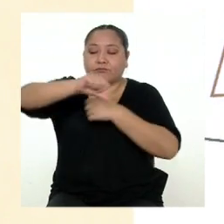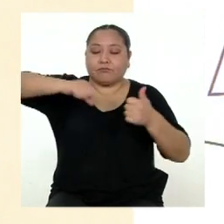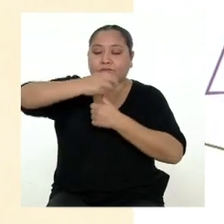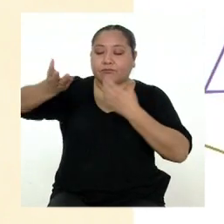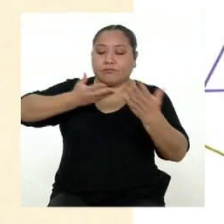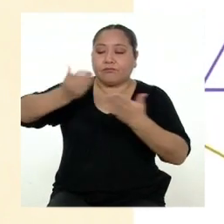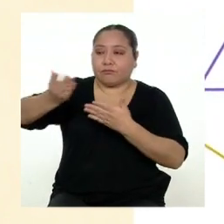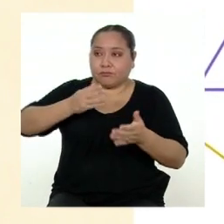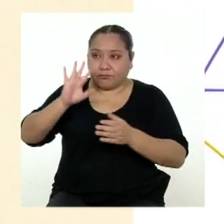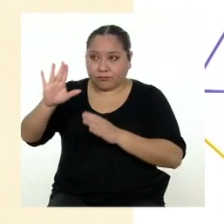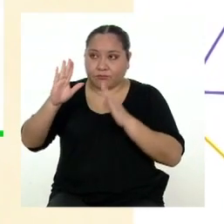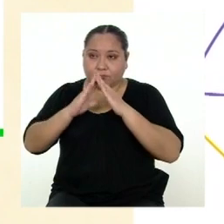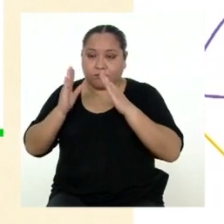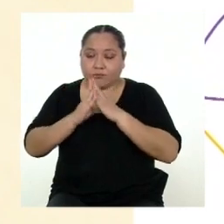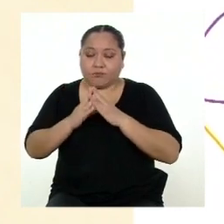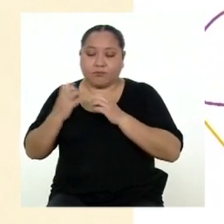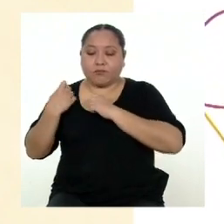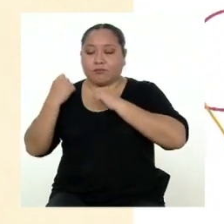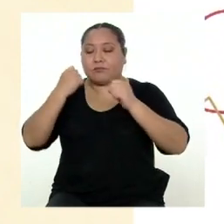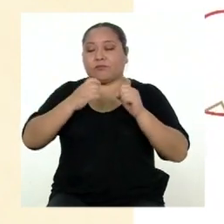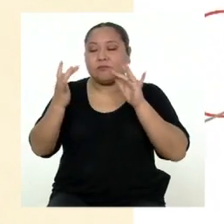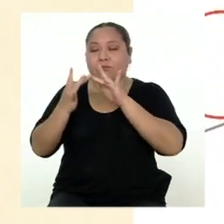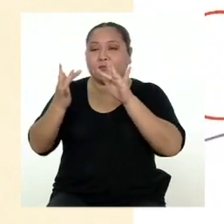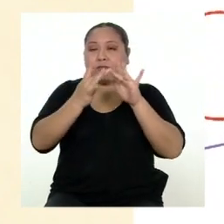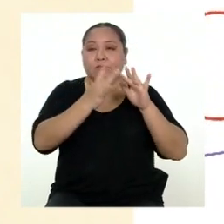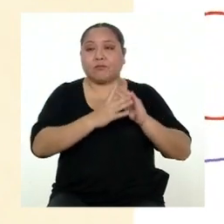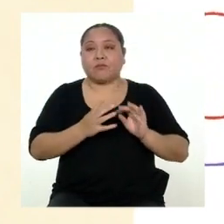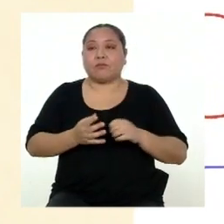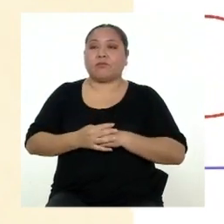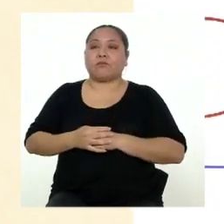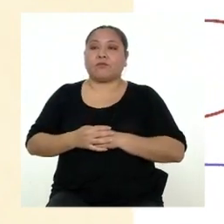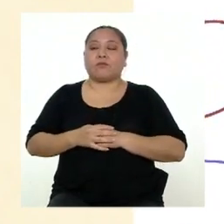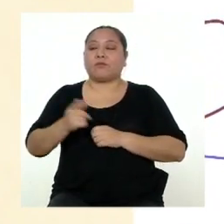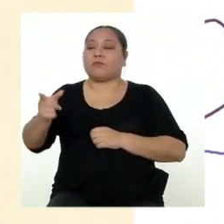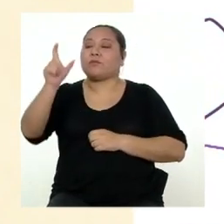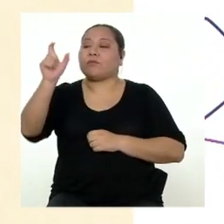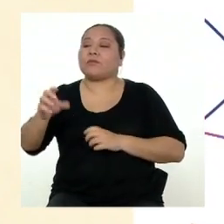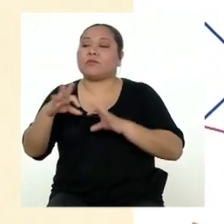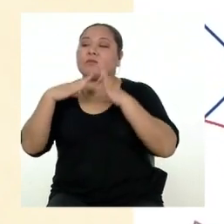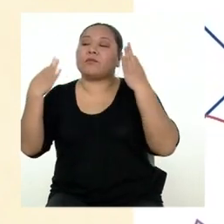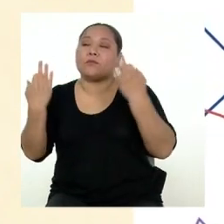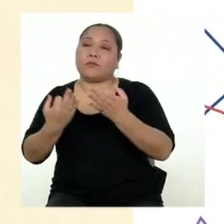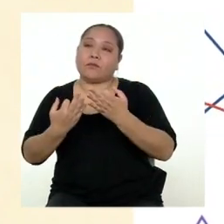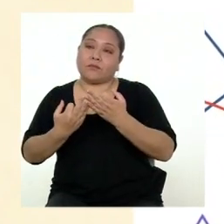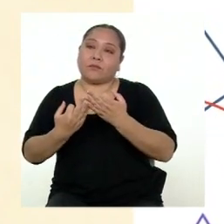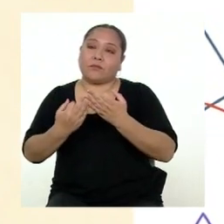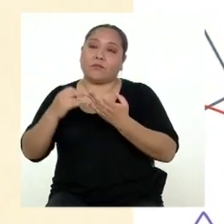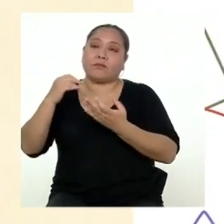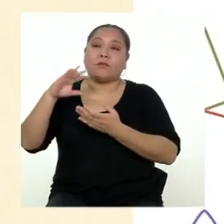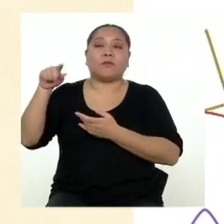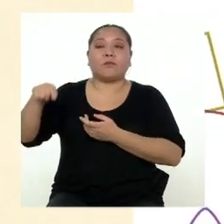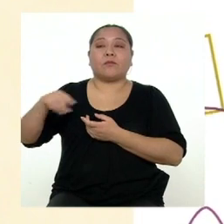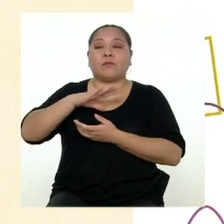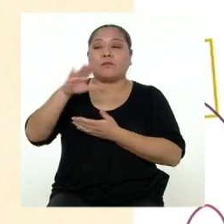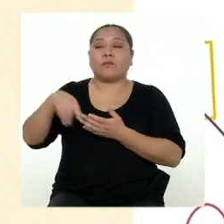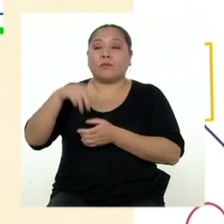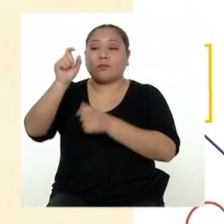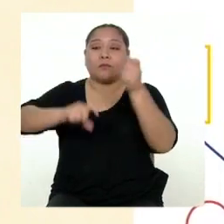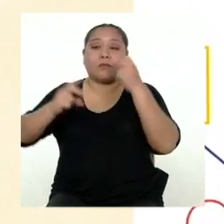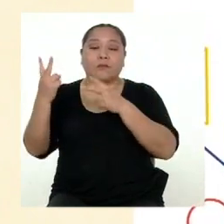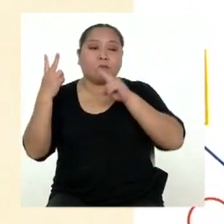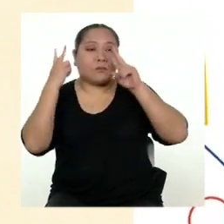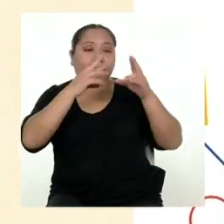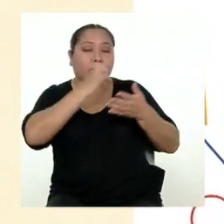fortalecer sus vínculos. Destinatario, todas las familias de las y los adolescentes que sintonizan el programa Aprendo en Casa.